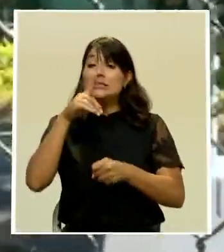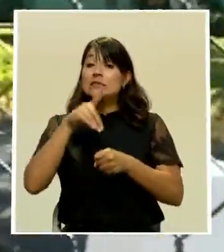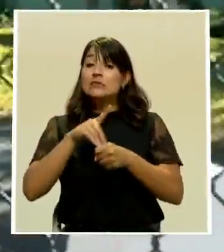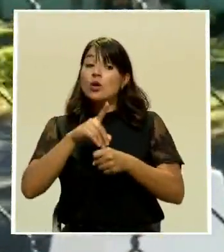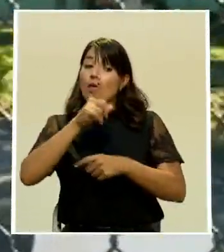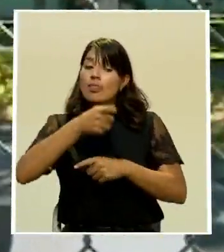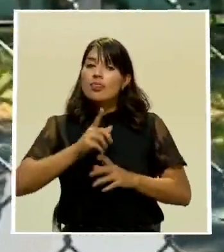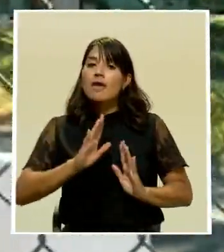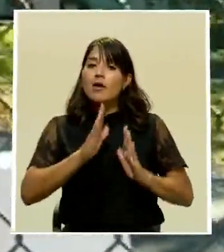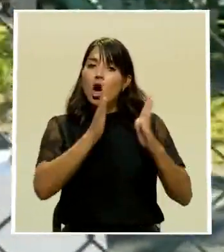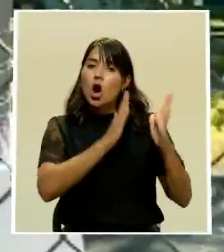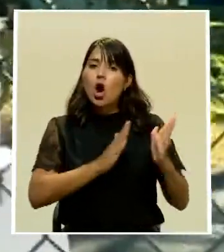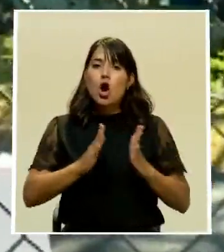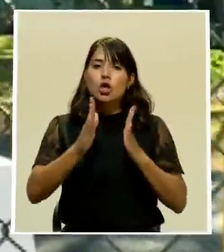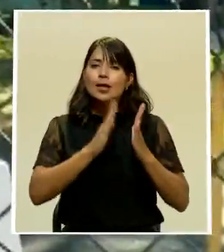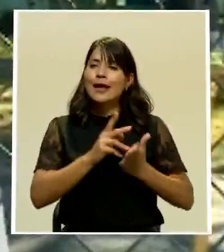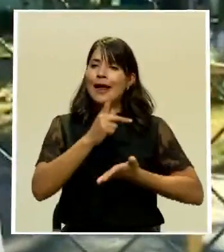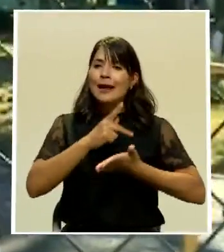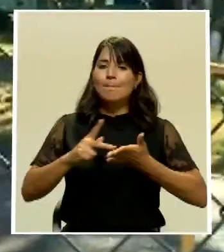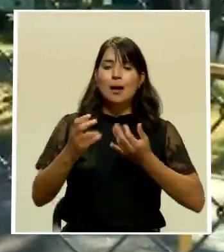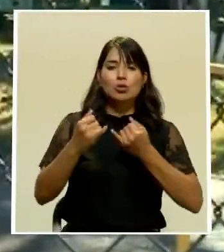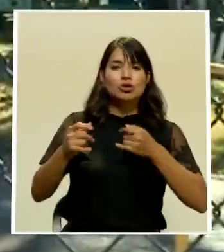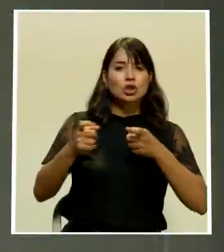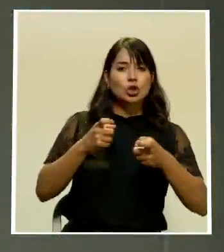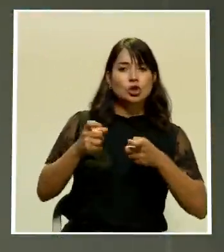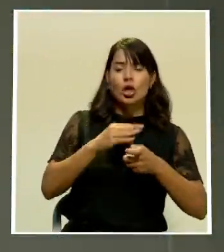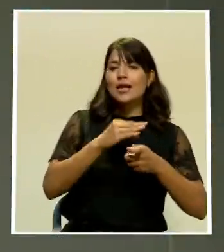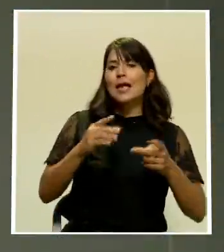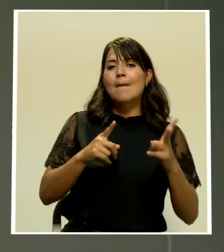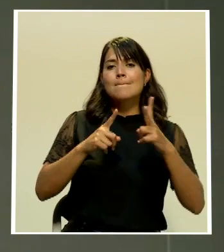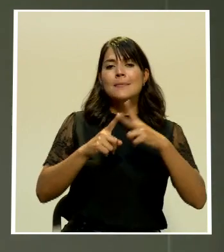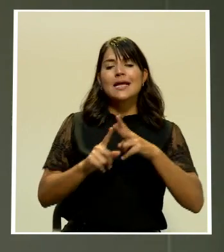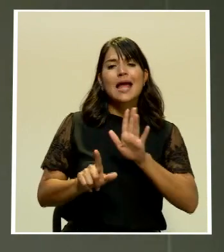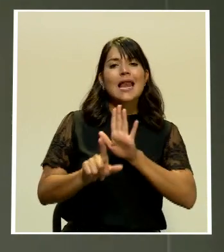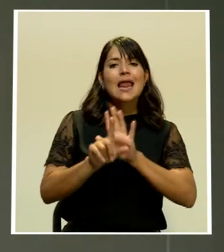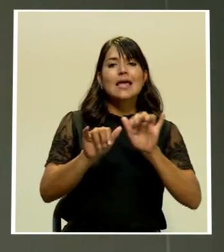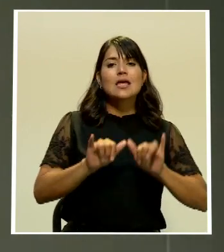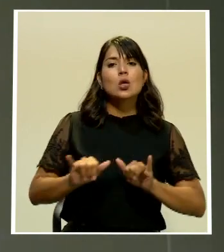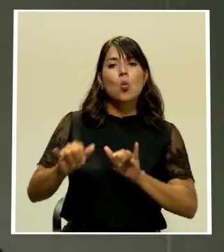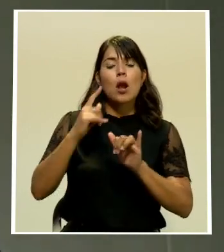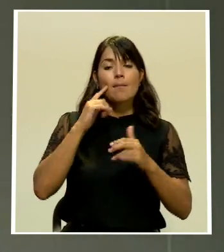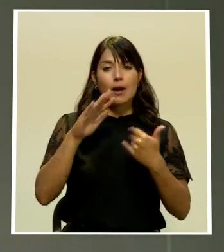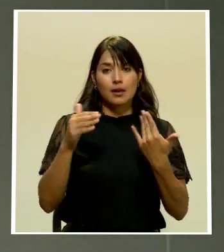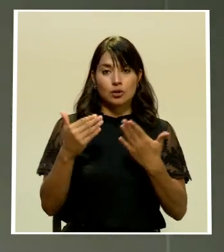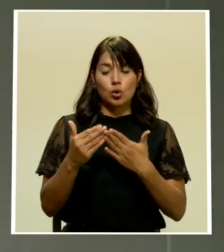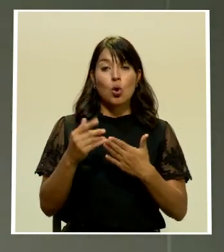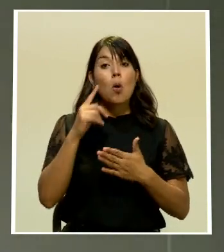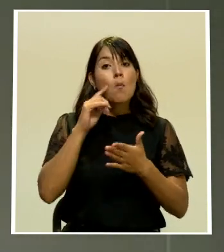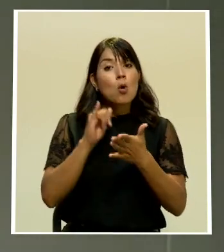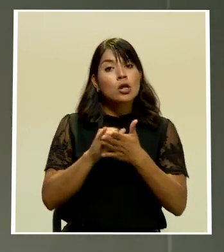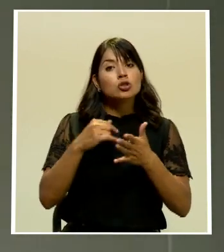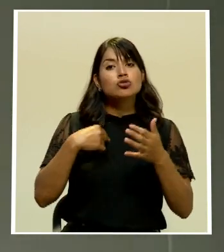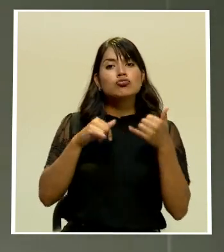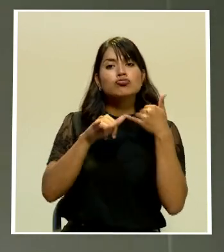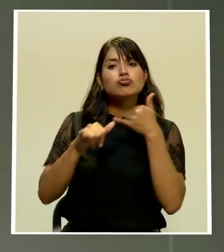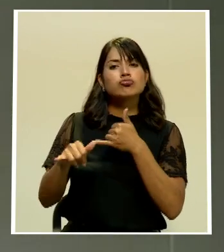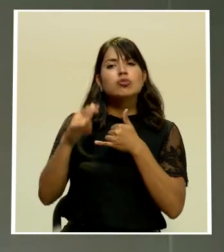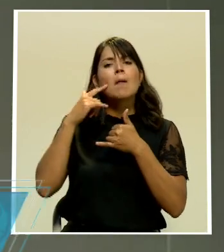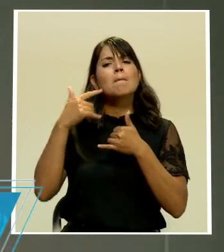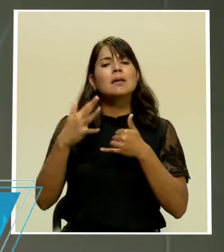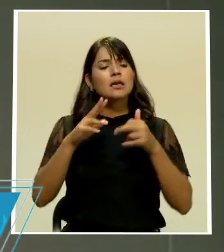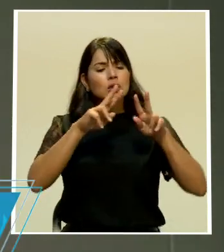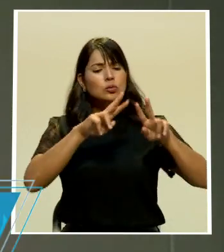el despilfarro y aplicar la ley para todos. Por eso presenté la denuncia, para que se haga una revisión